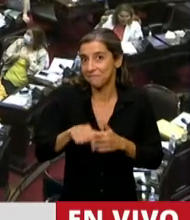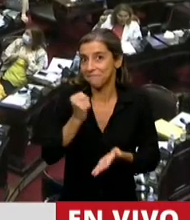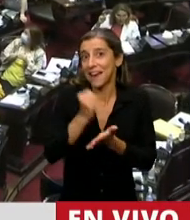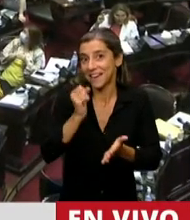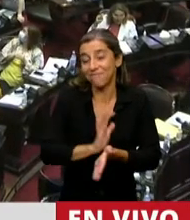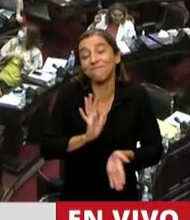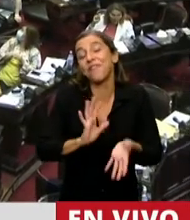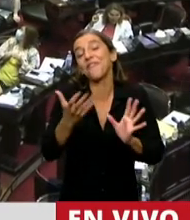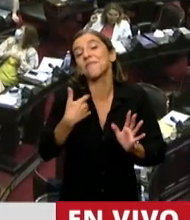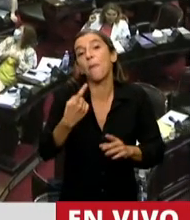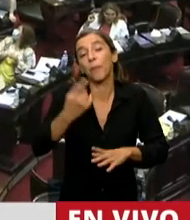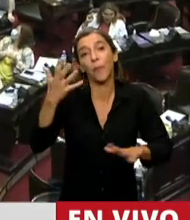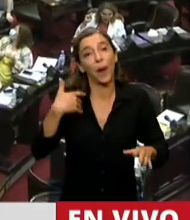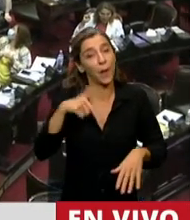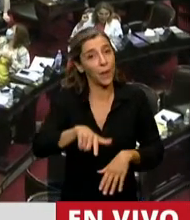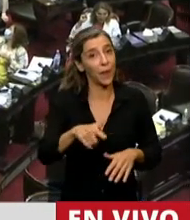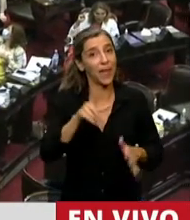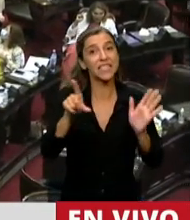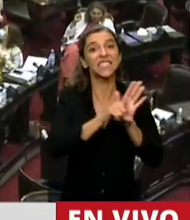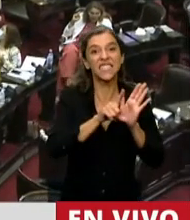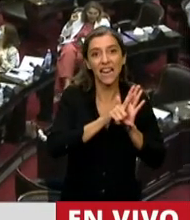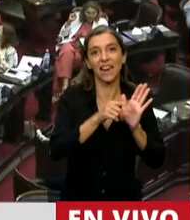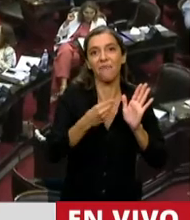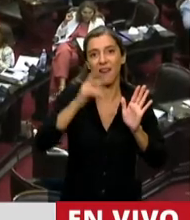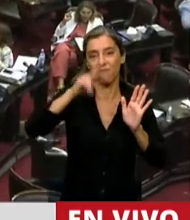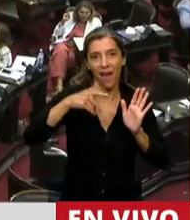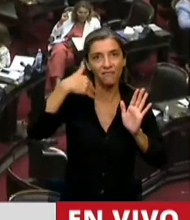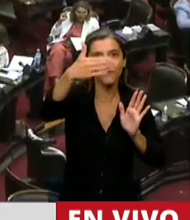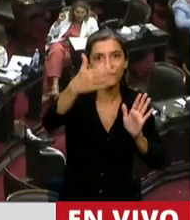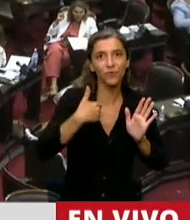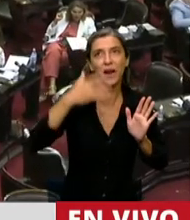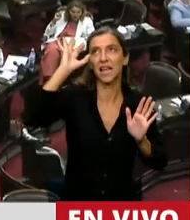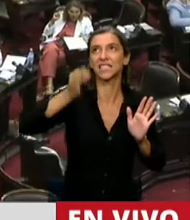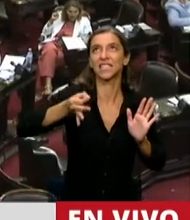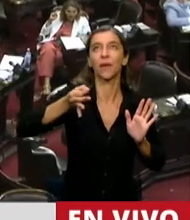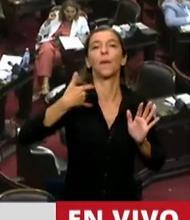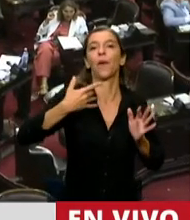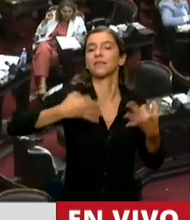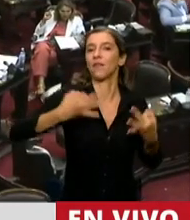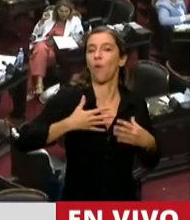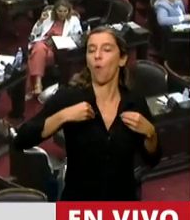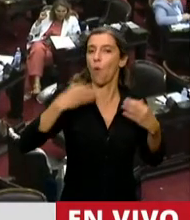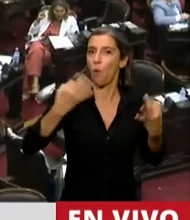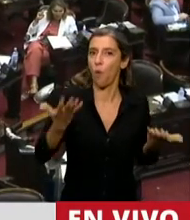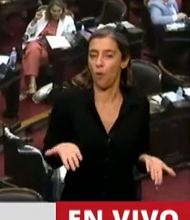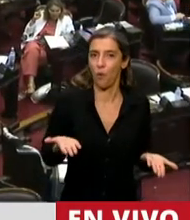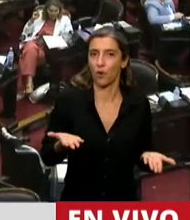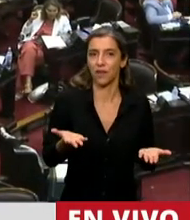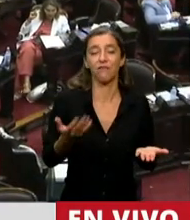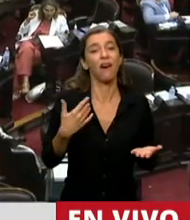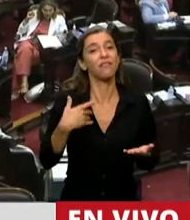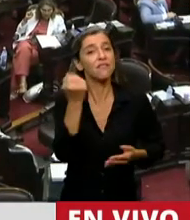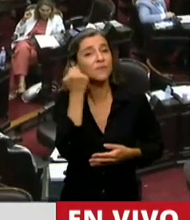una previsibilidad y además creo que se le suma la importancia que ha sido el producto del trabajo del